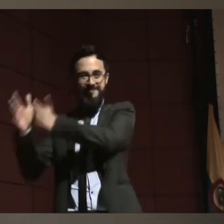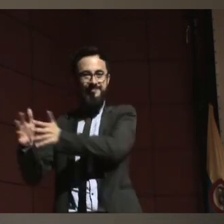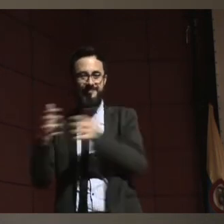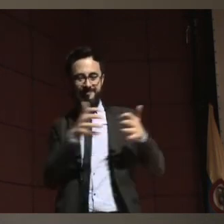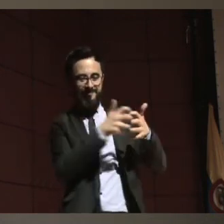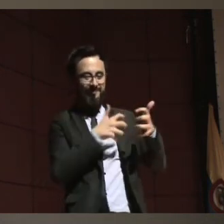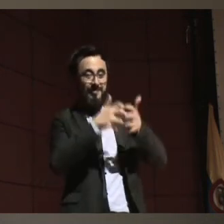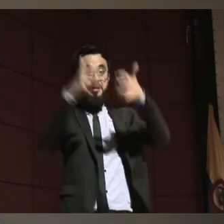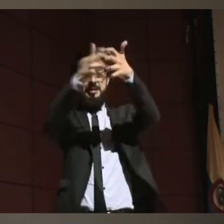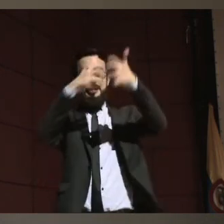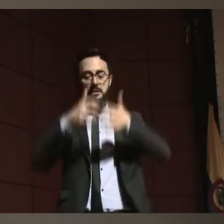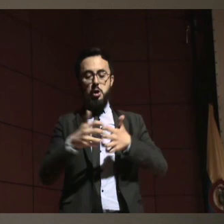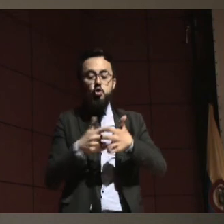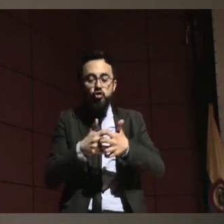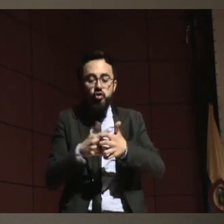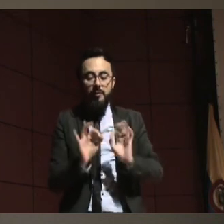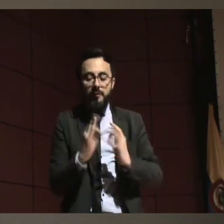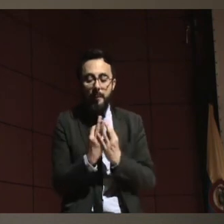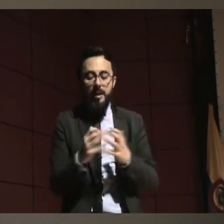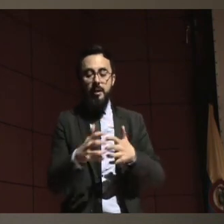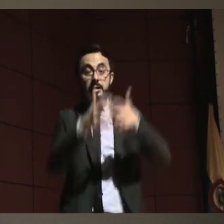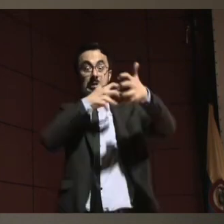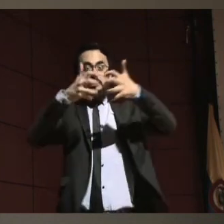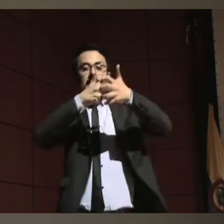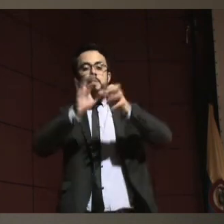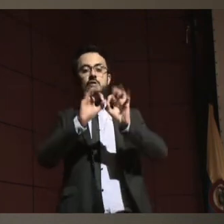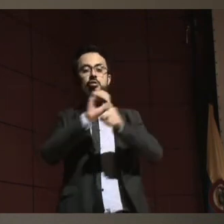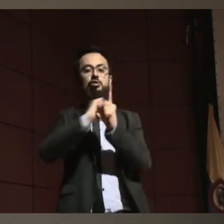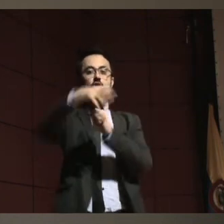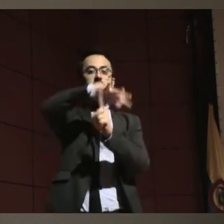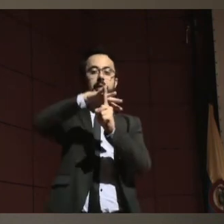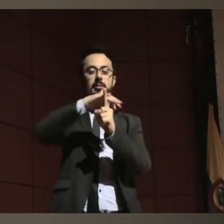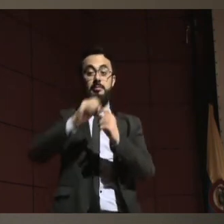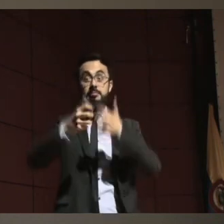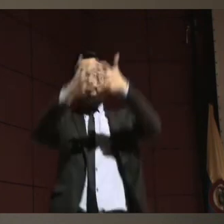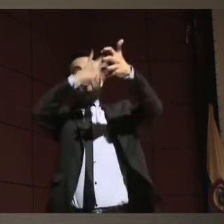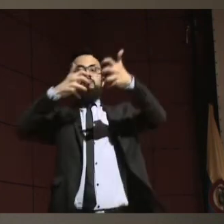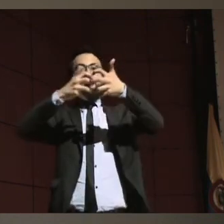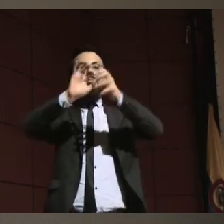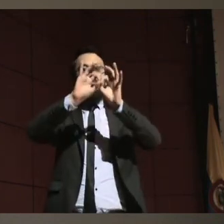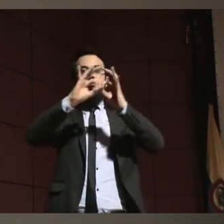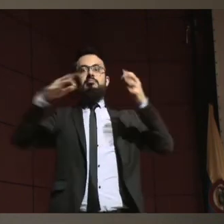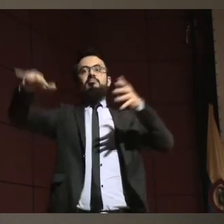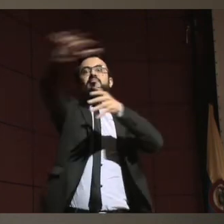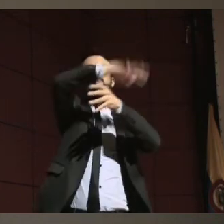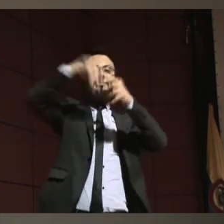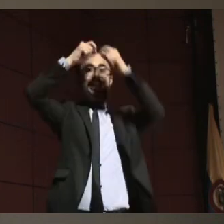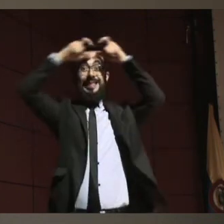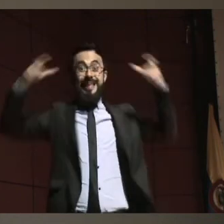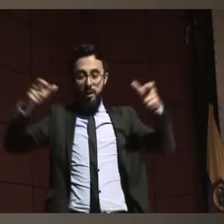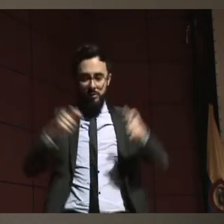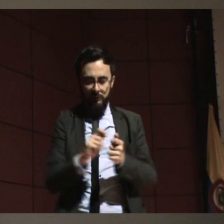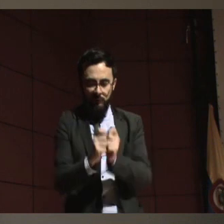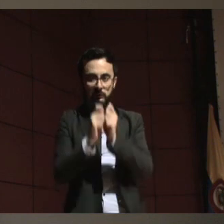microsistema, en la familia, en la sociedad y en el Estado, no vamos a lograr que este proceso se dé.